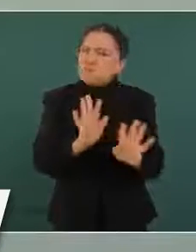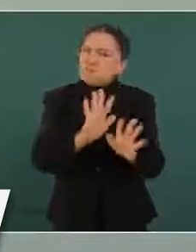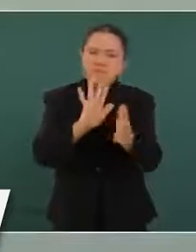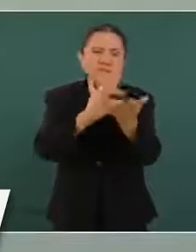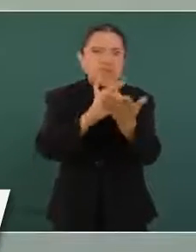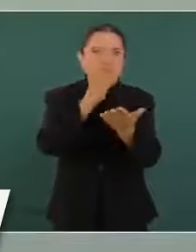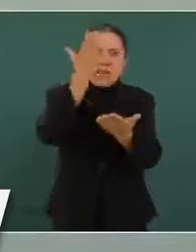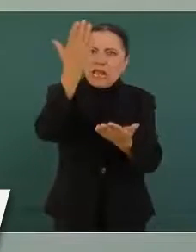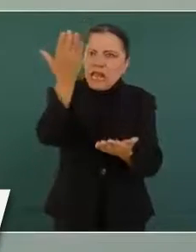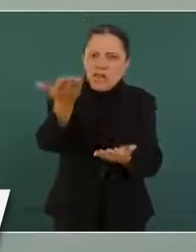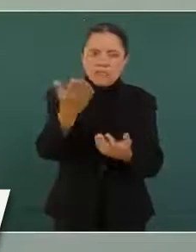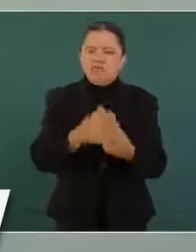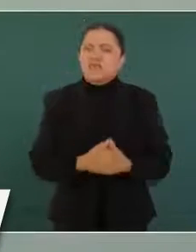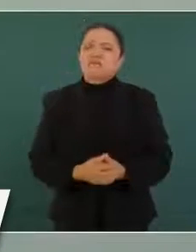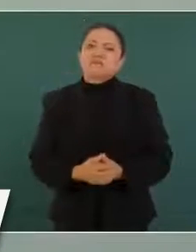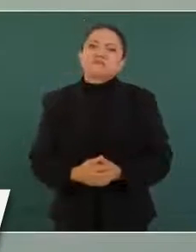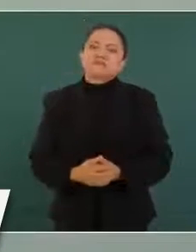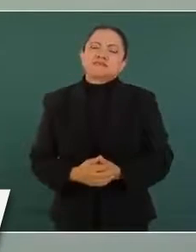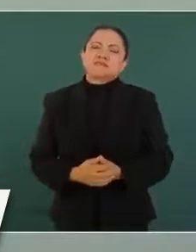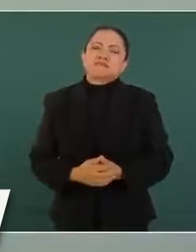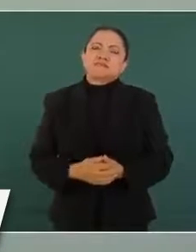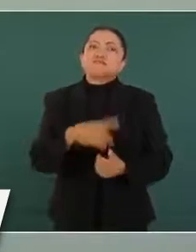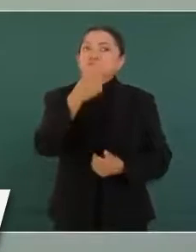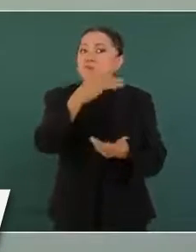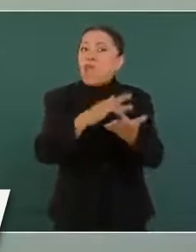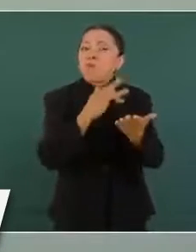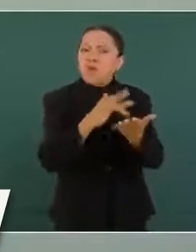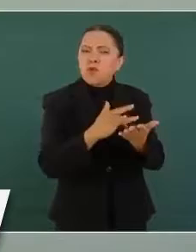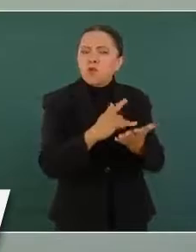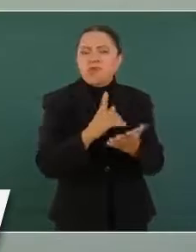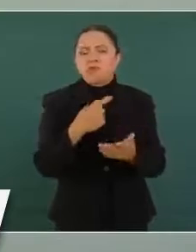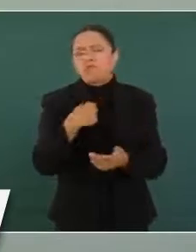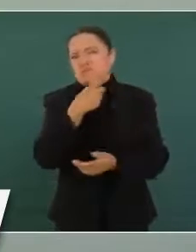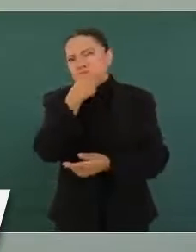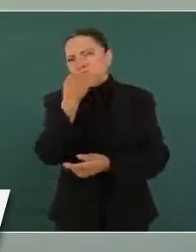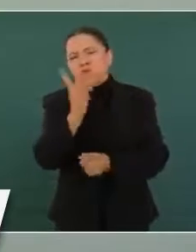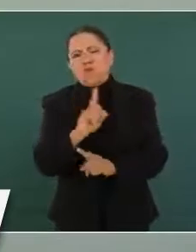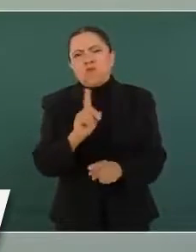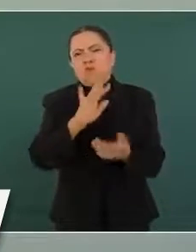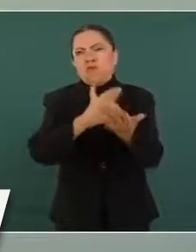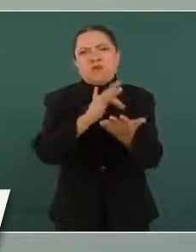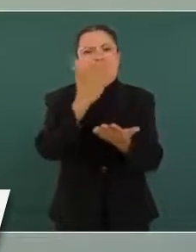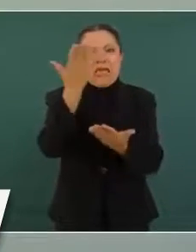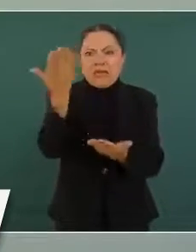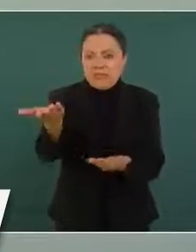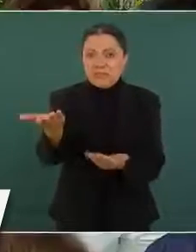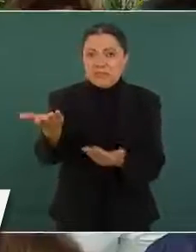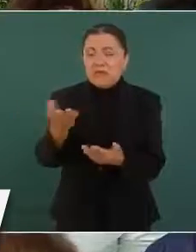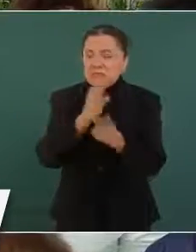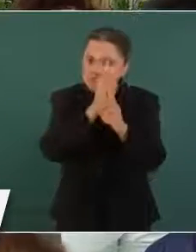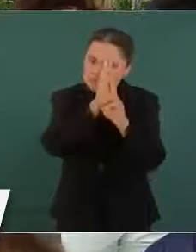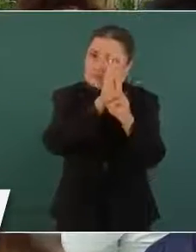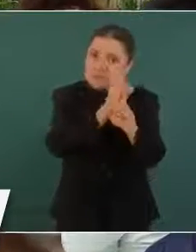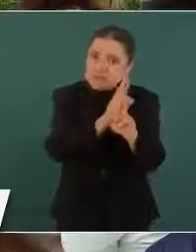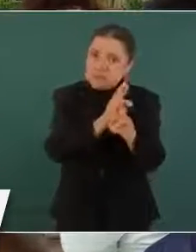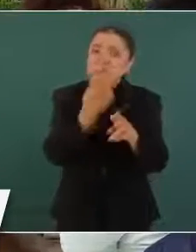ofrecimiento y él